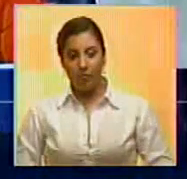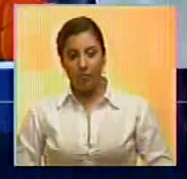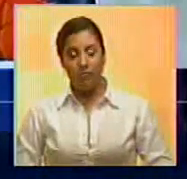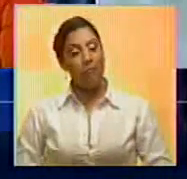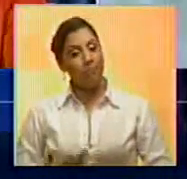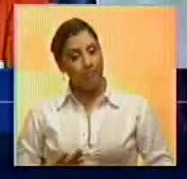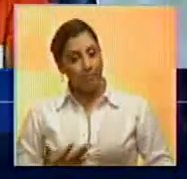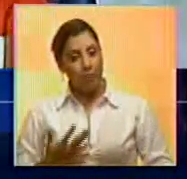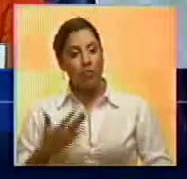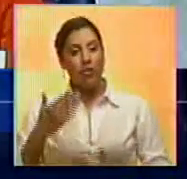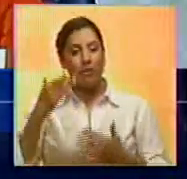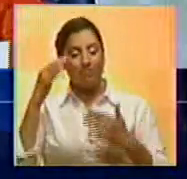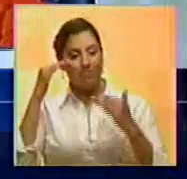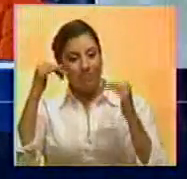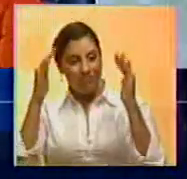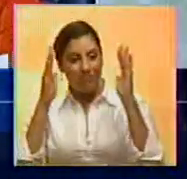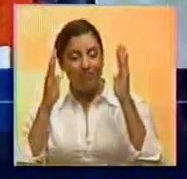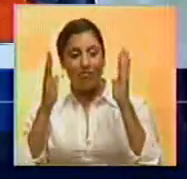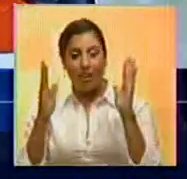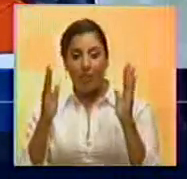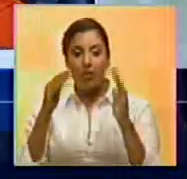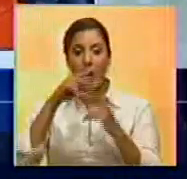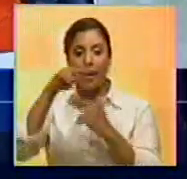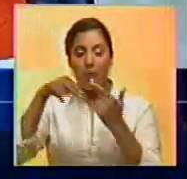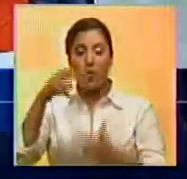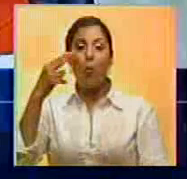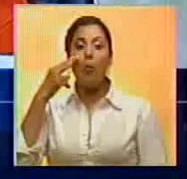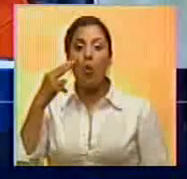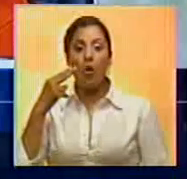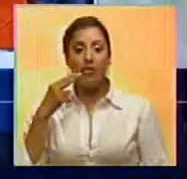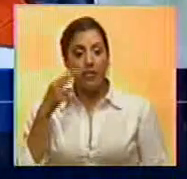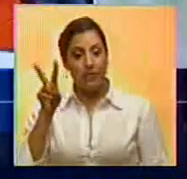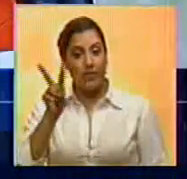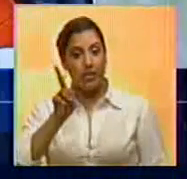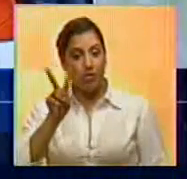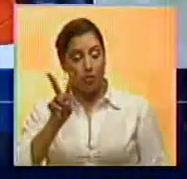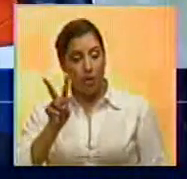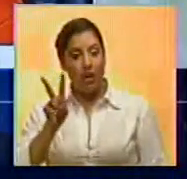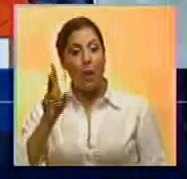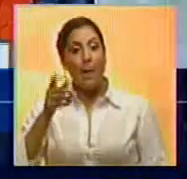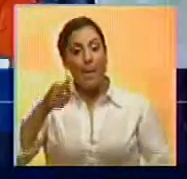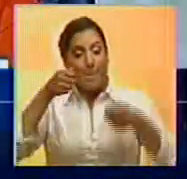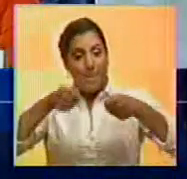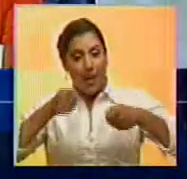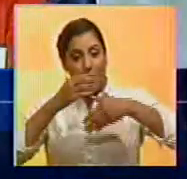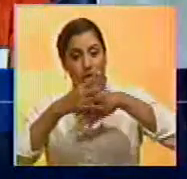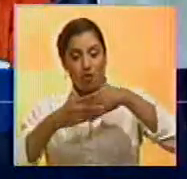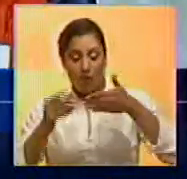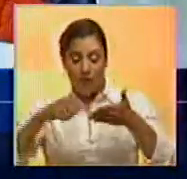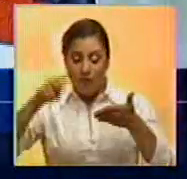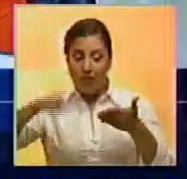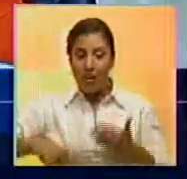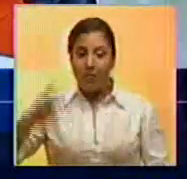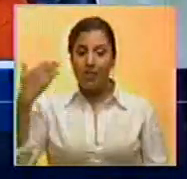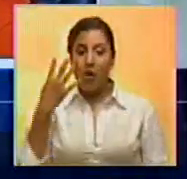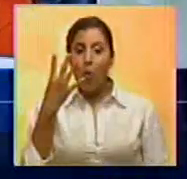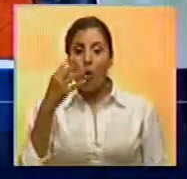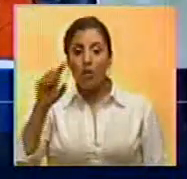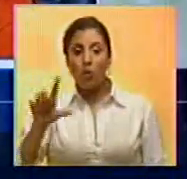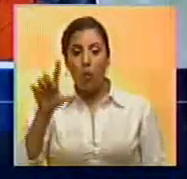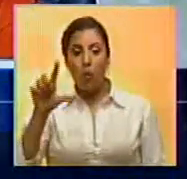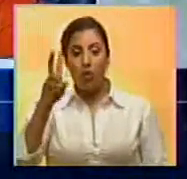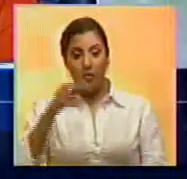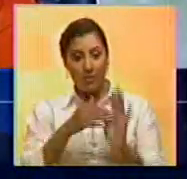El protocolo de adhesión de la República Bolivariana de Venezuela al Mercosur, firmado el 4 de julio del 2006,